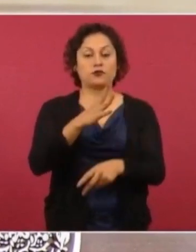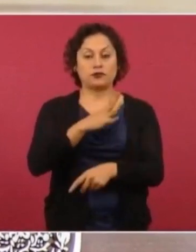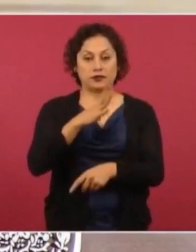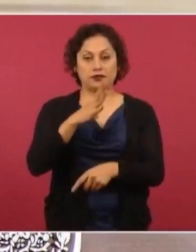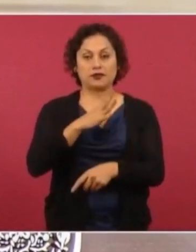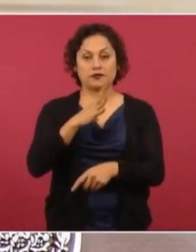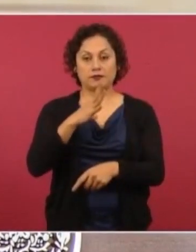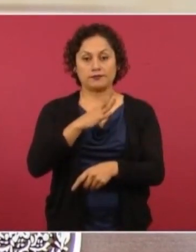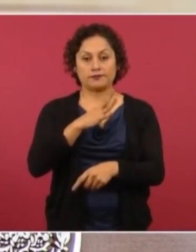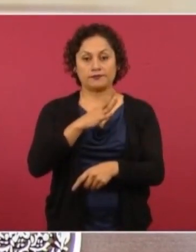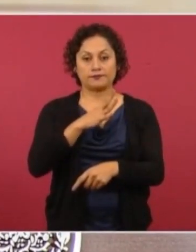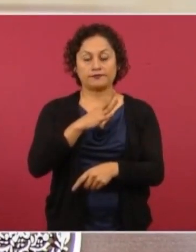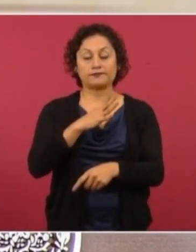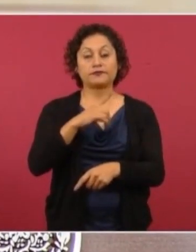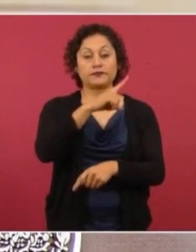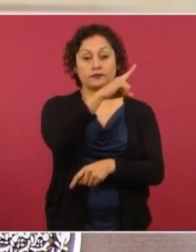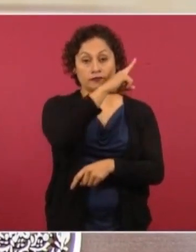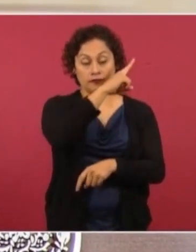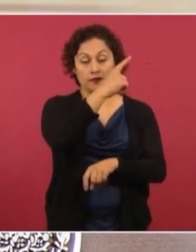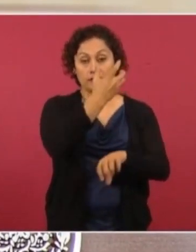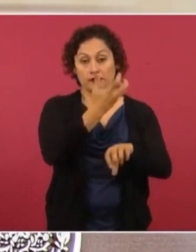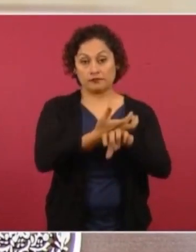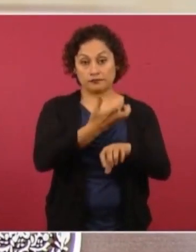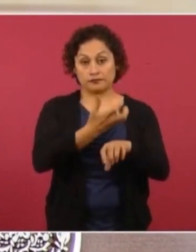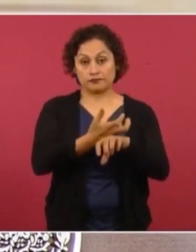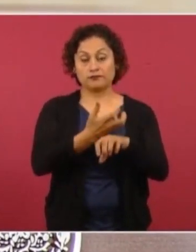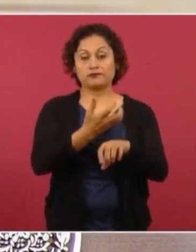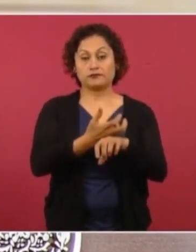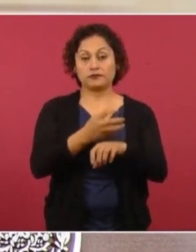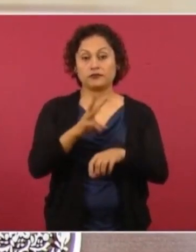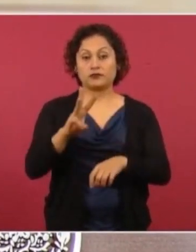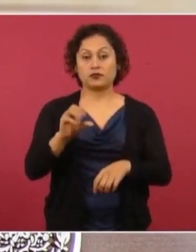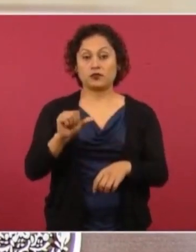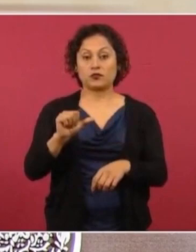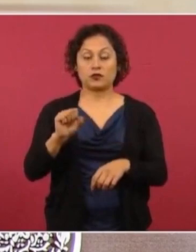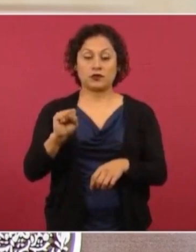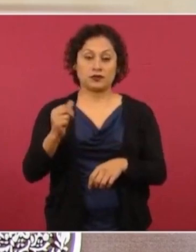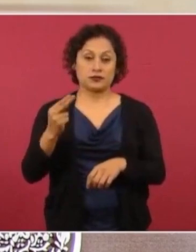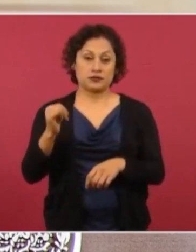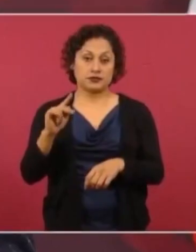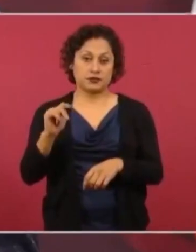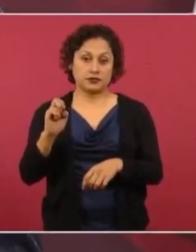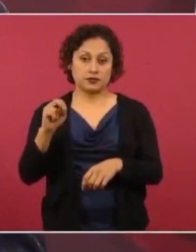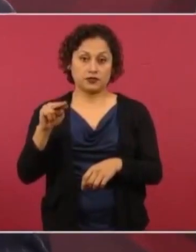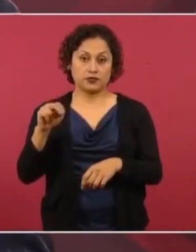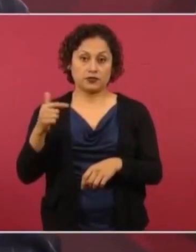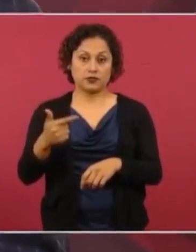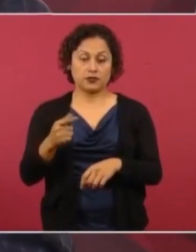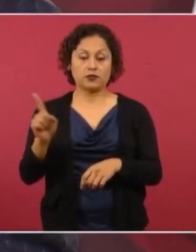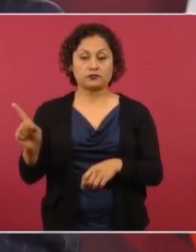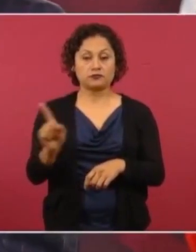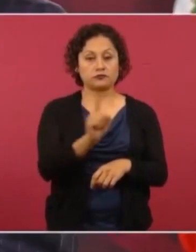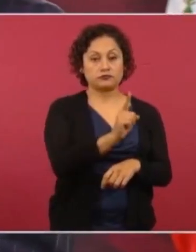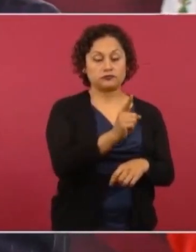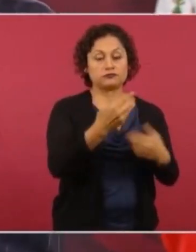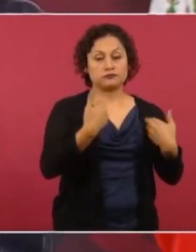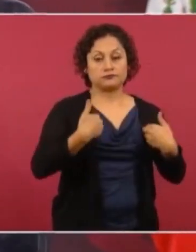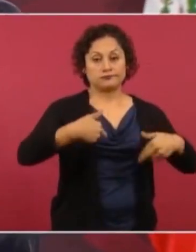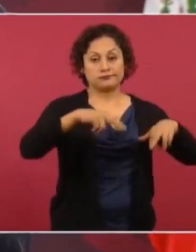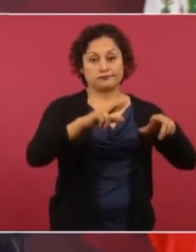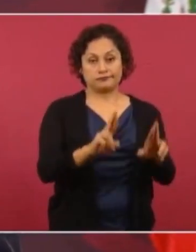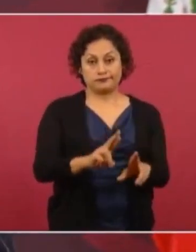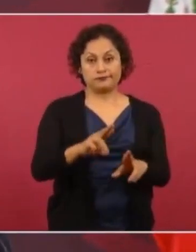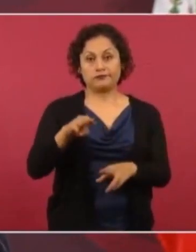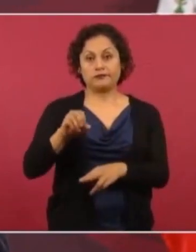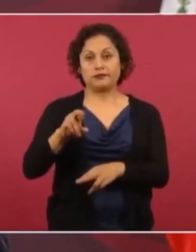que va a presidir Marcelo Ebrard, secretario de Relaciones Exteriores, con todos